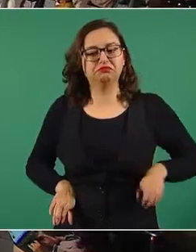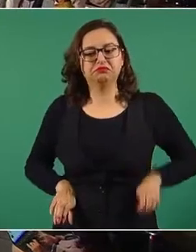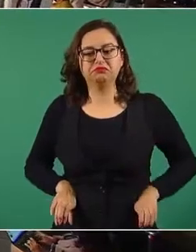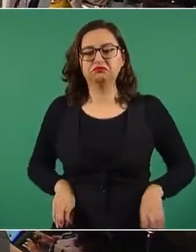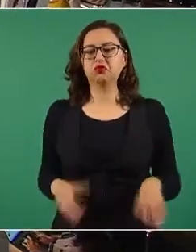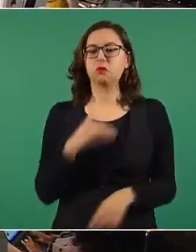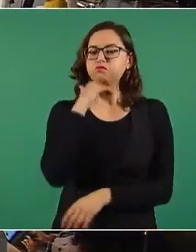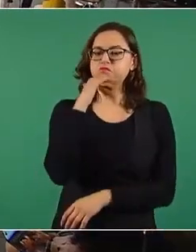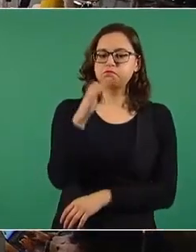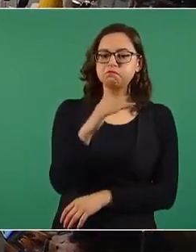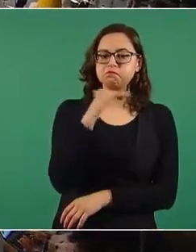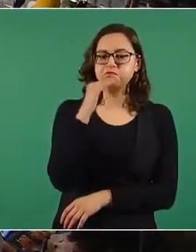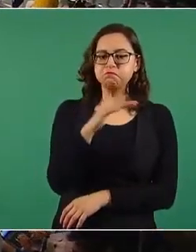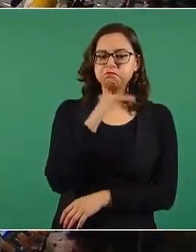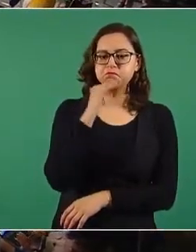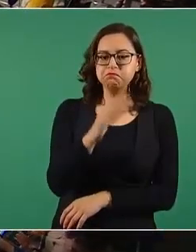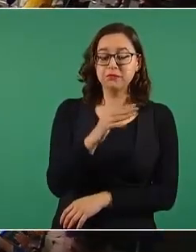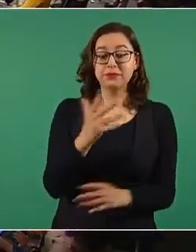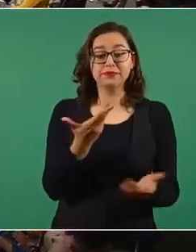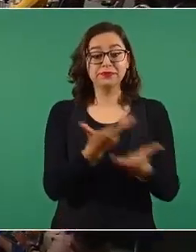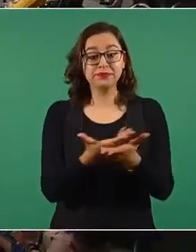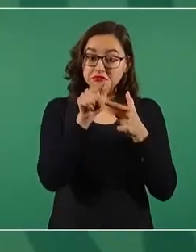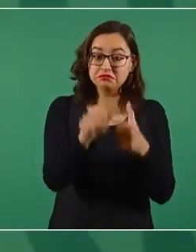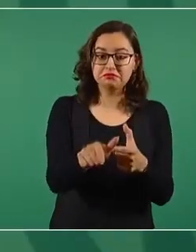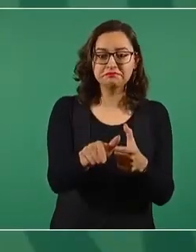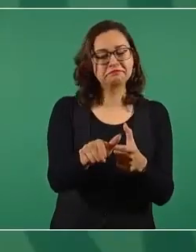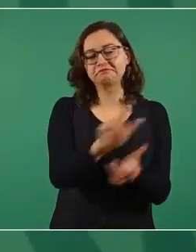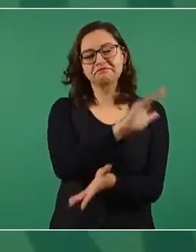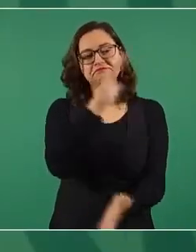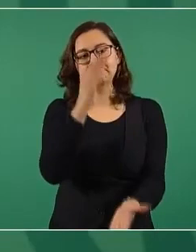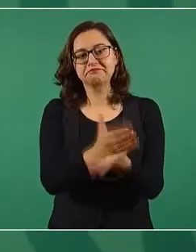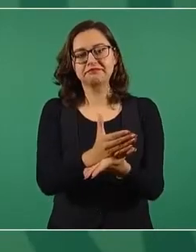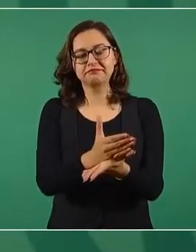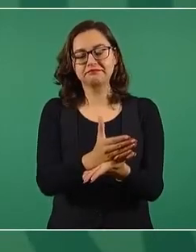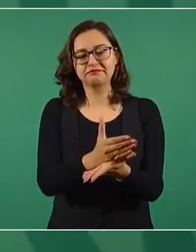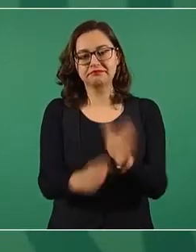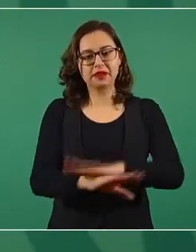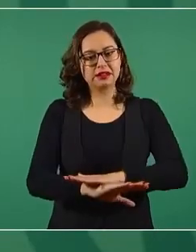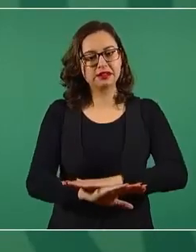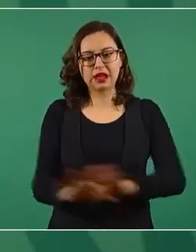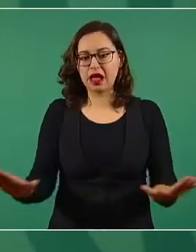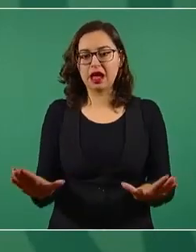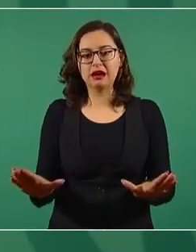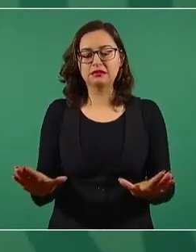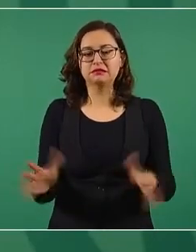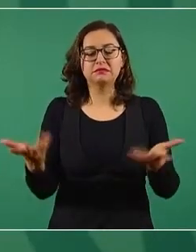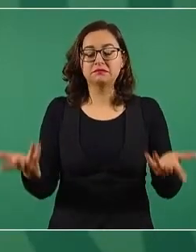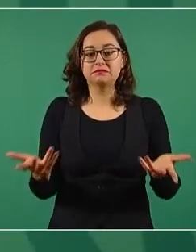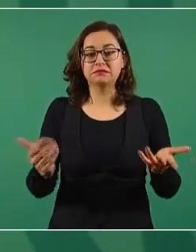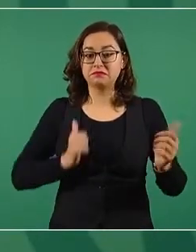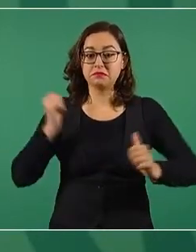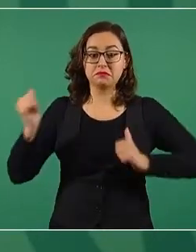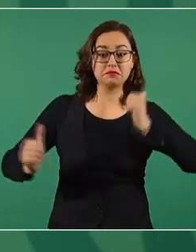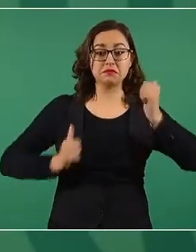corrupción y ahora ya no pueden seguir sacando provecho